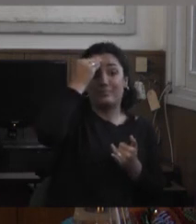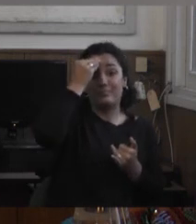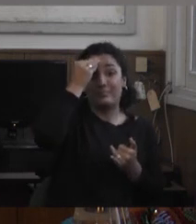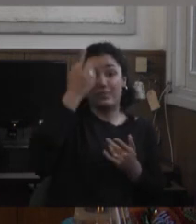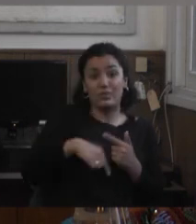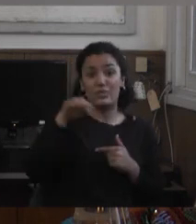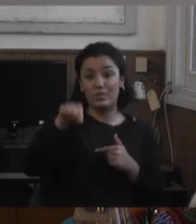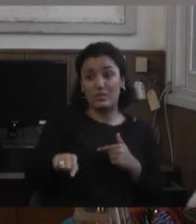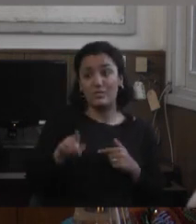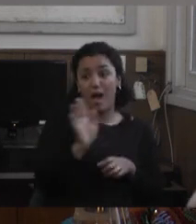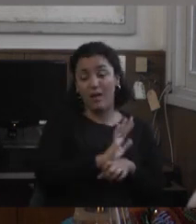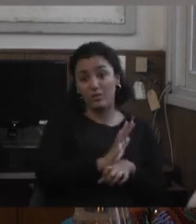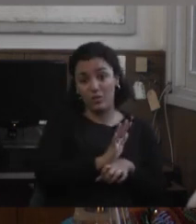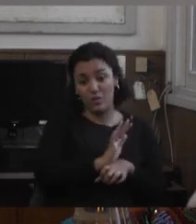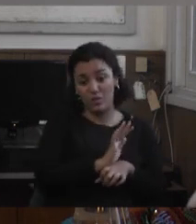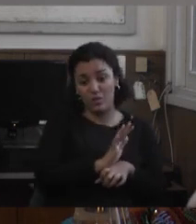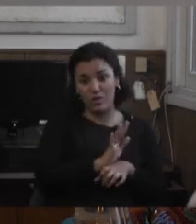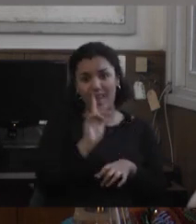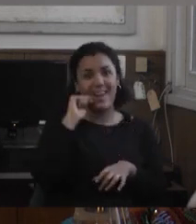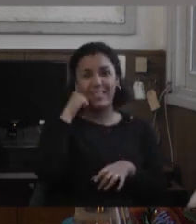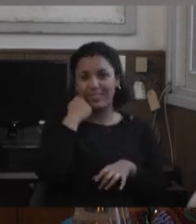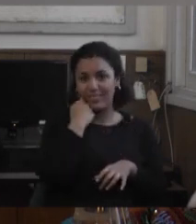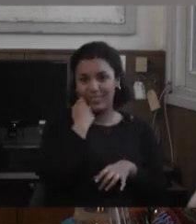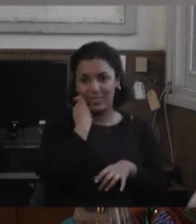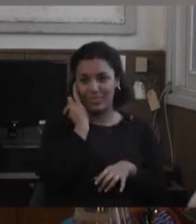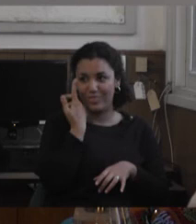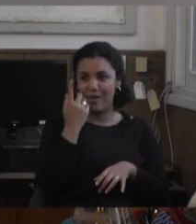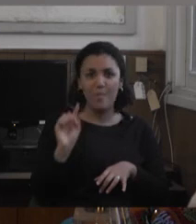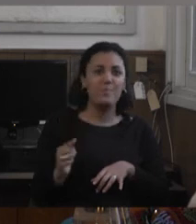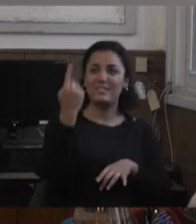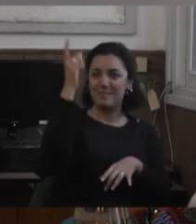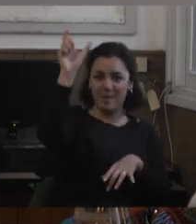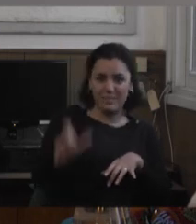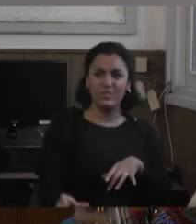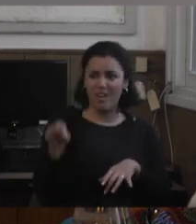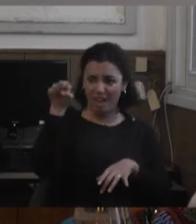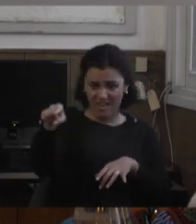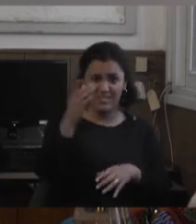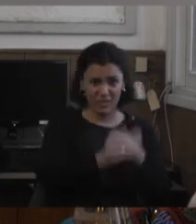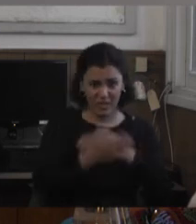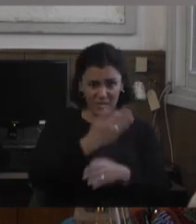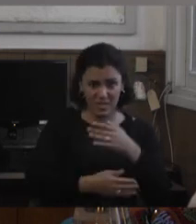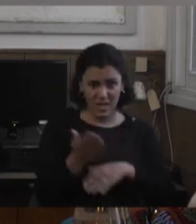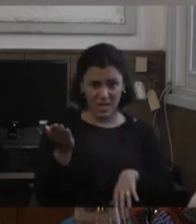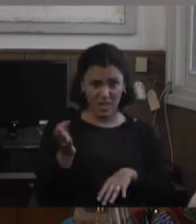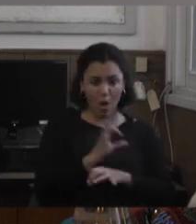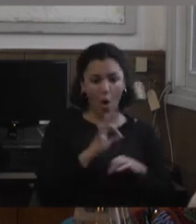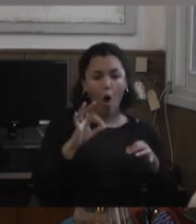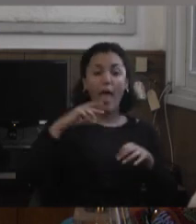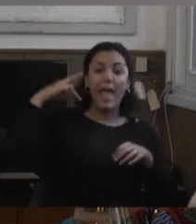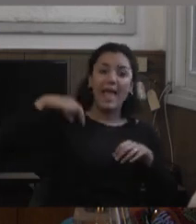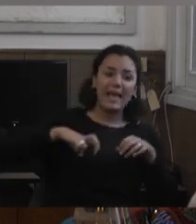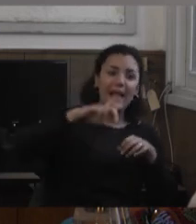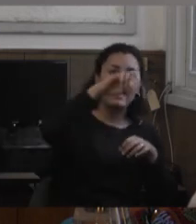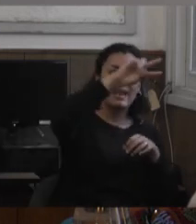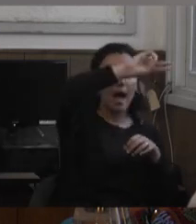actor el lindo el protagonista alguien con discapacidad y si se caía por la escalera y quedaba